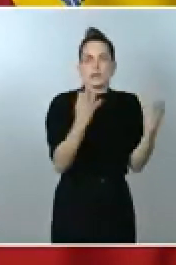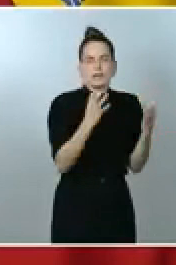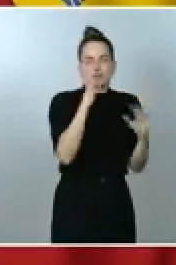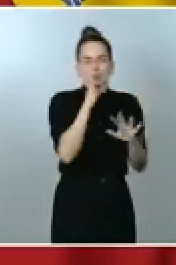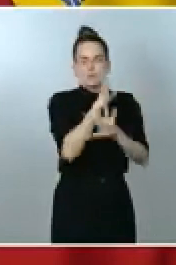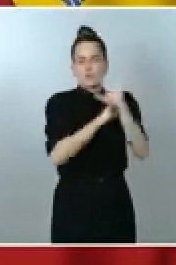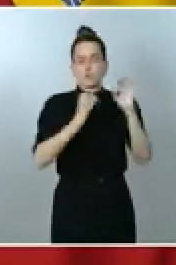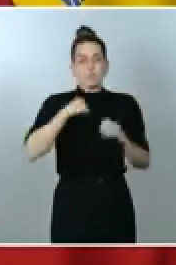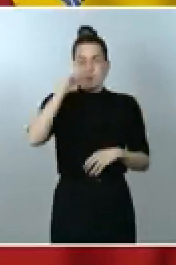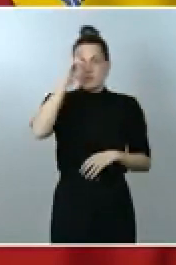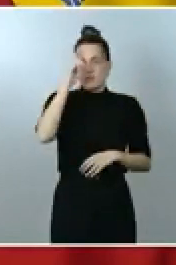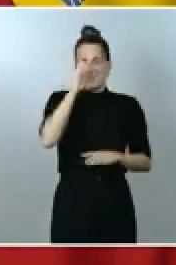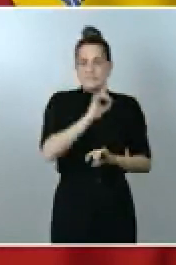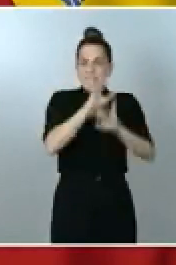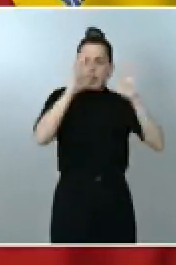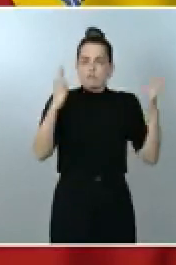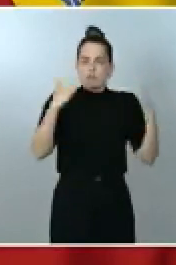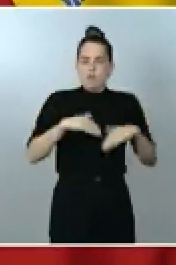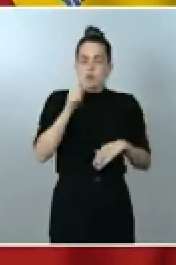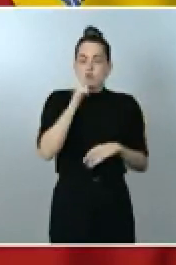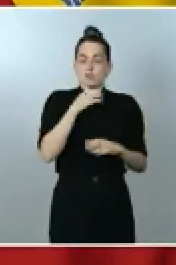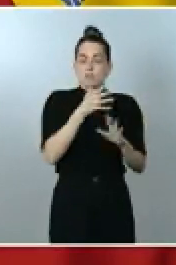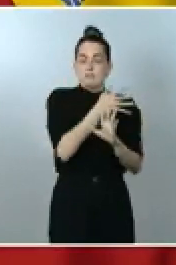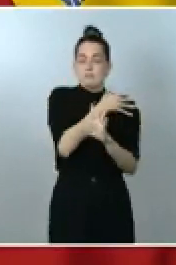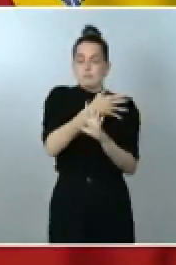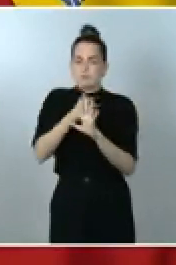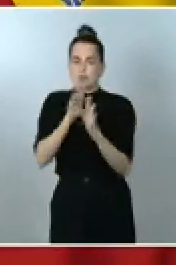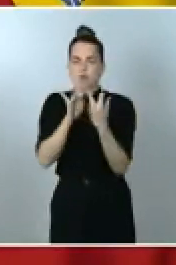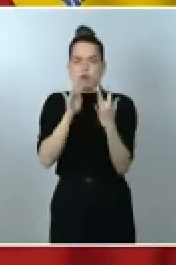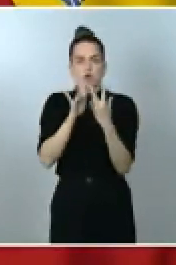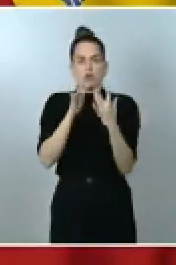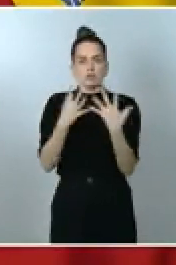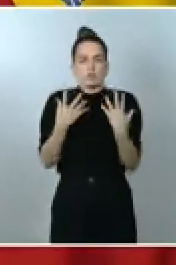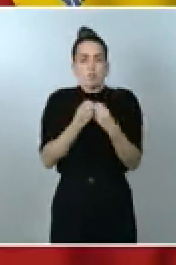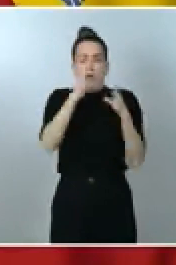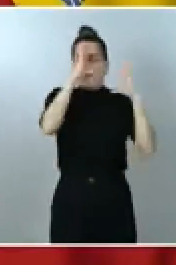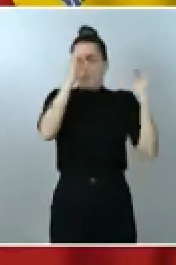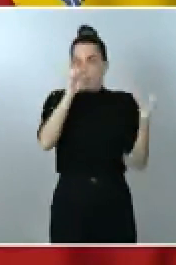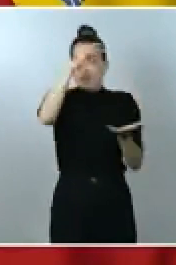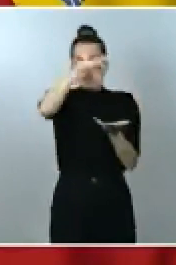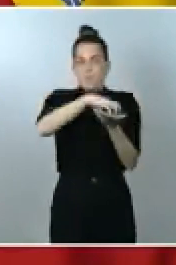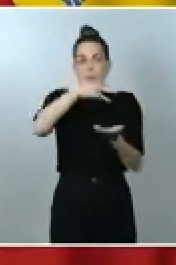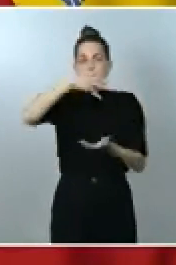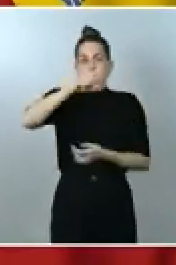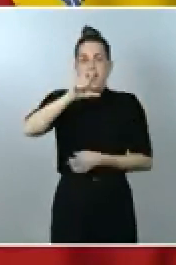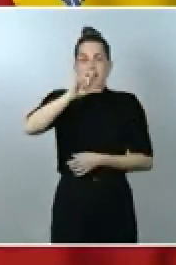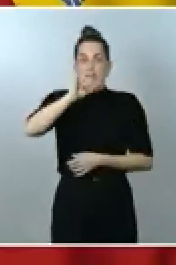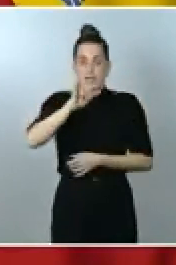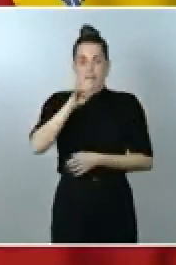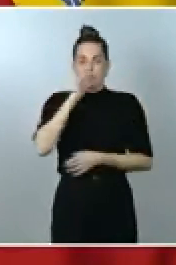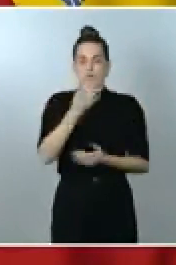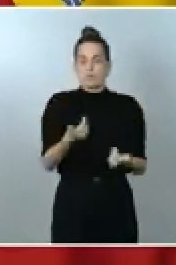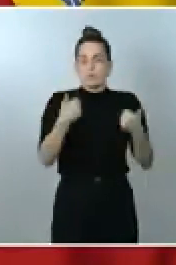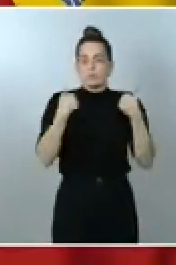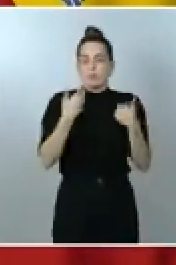en contacto permanente a través de nuestra embajada en Mali, que es responsable de Burkina Faso con